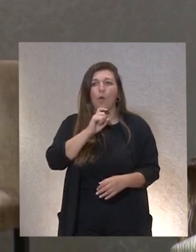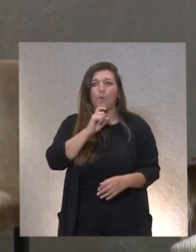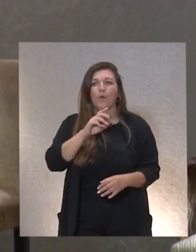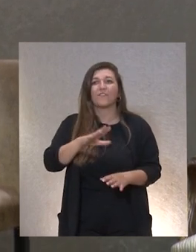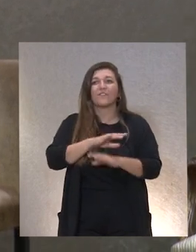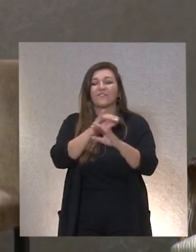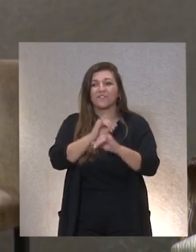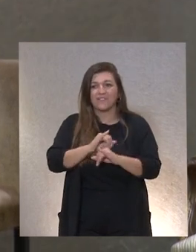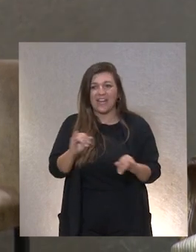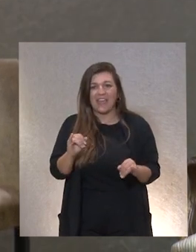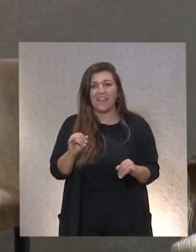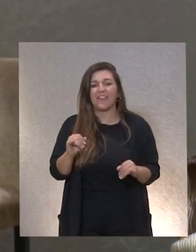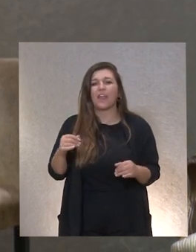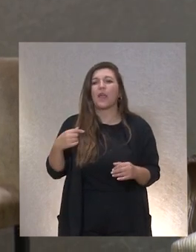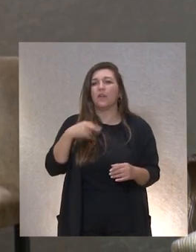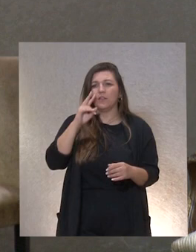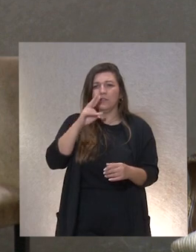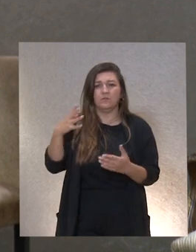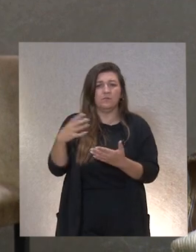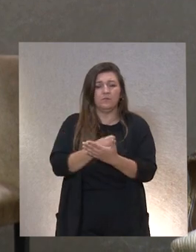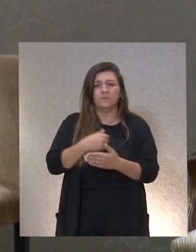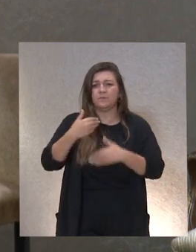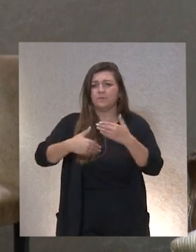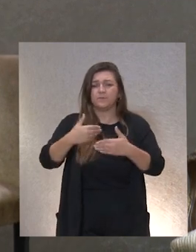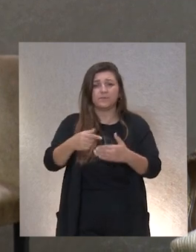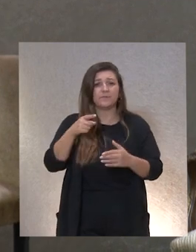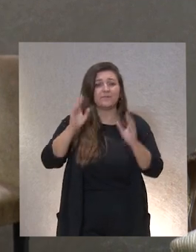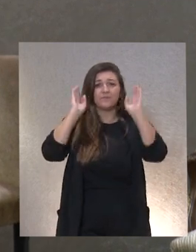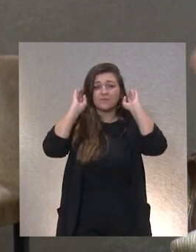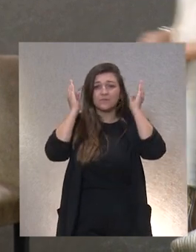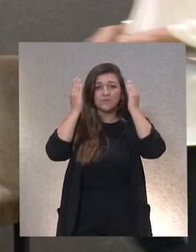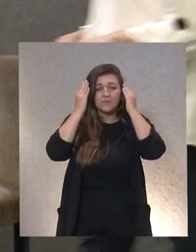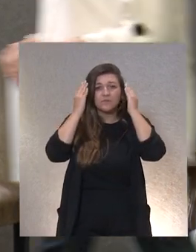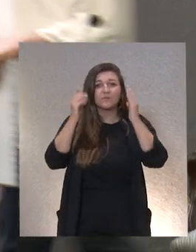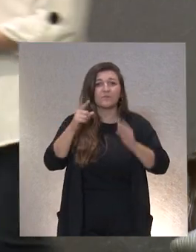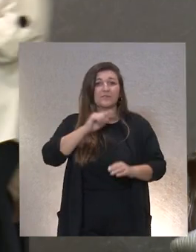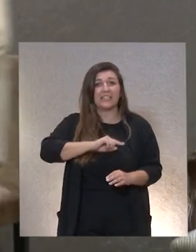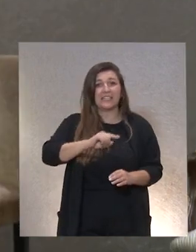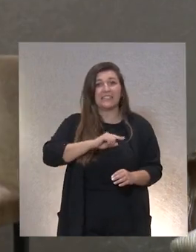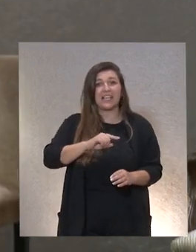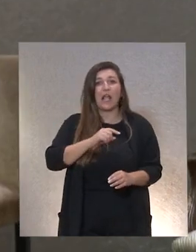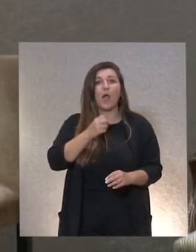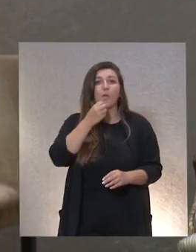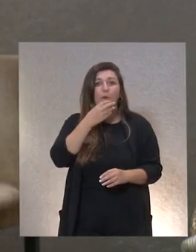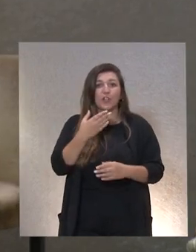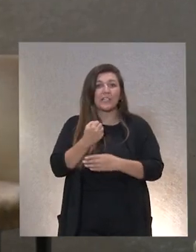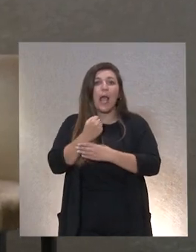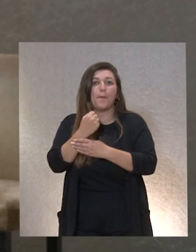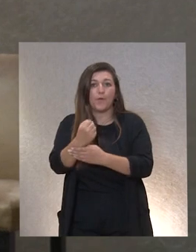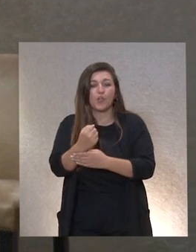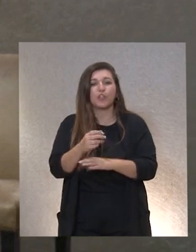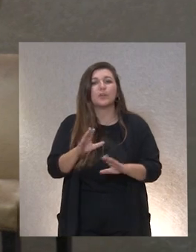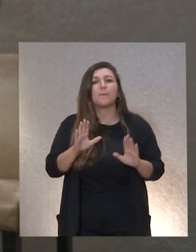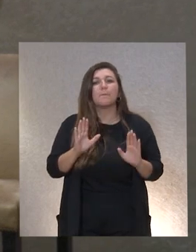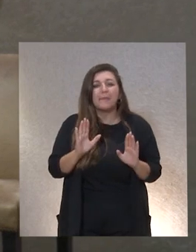de ver todo lo que vamos avanzando este congreso es la ética con buenos apoyos pero